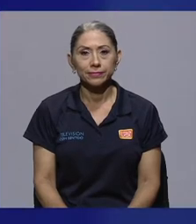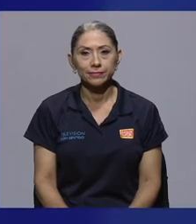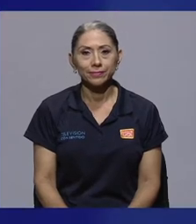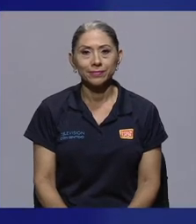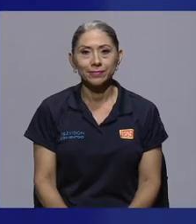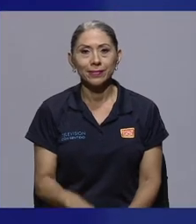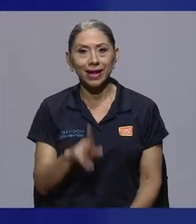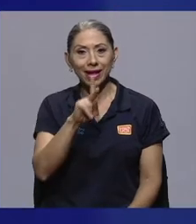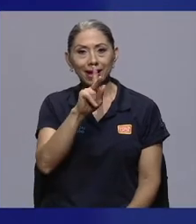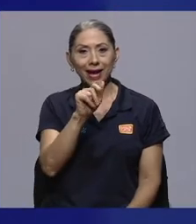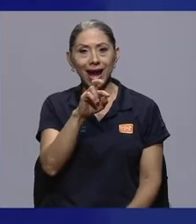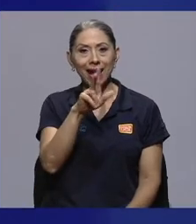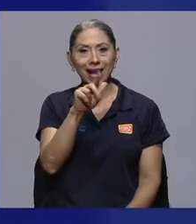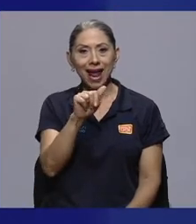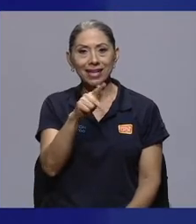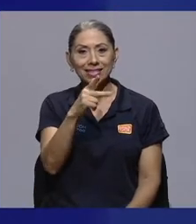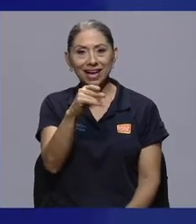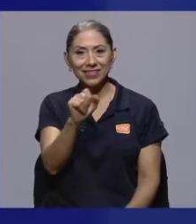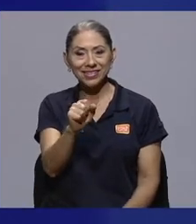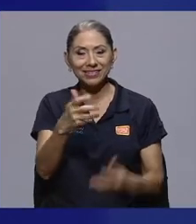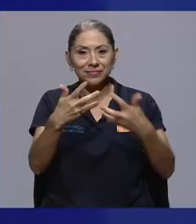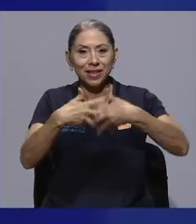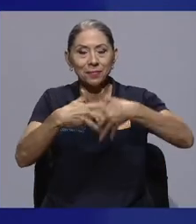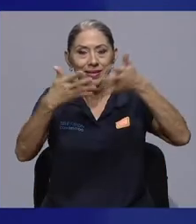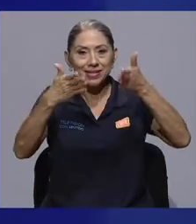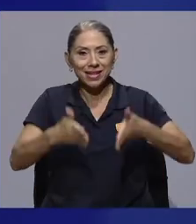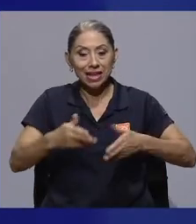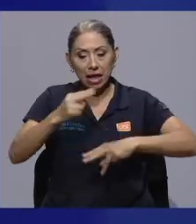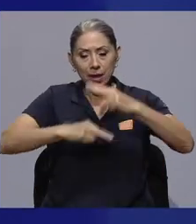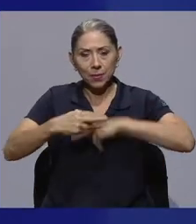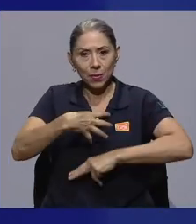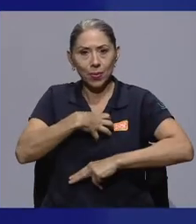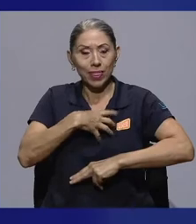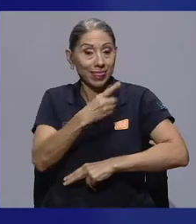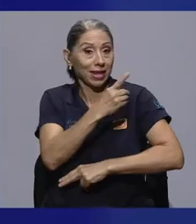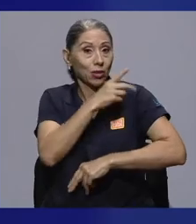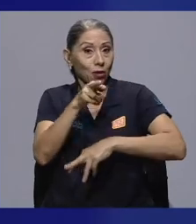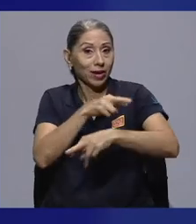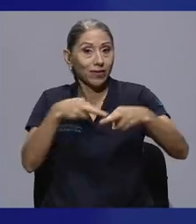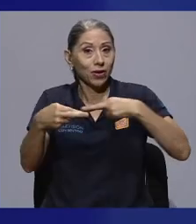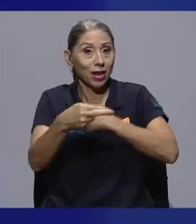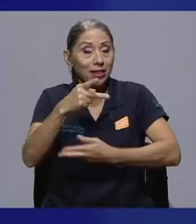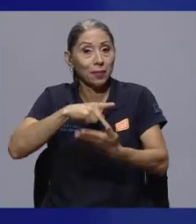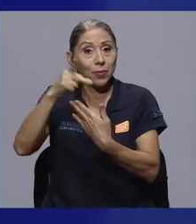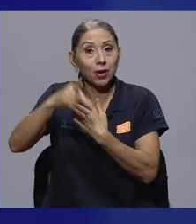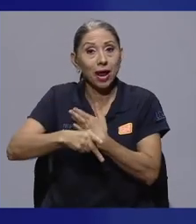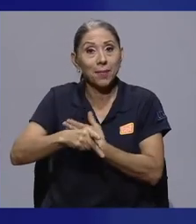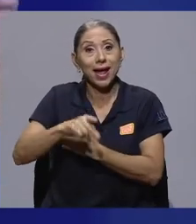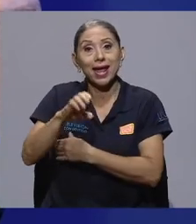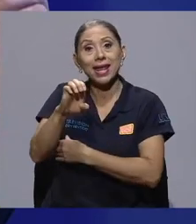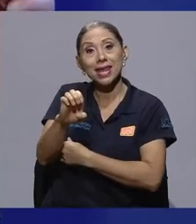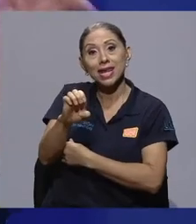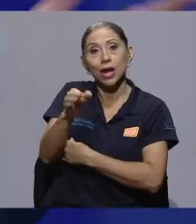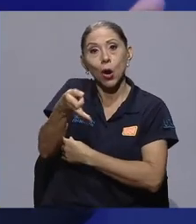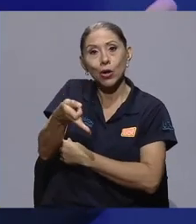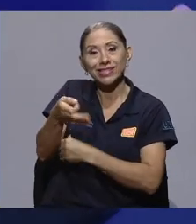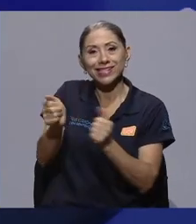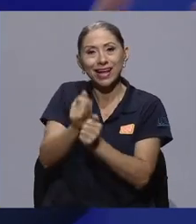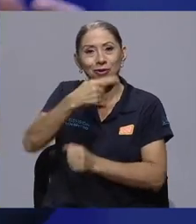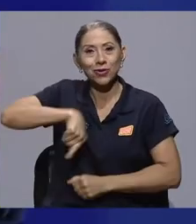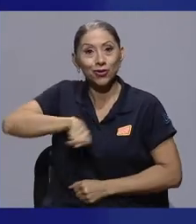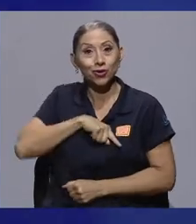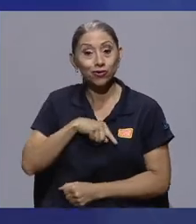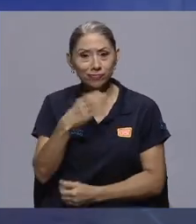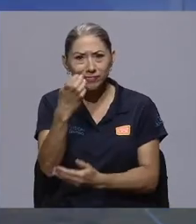Carla Chávez, empresaria, emprendedora, directora regional del programa E-Coins está con nosotros y a propósito de E-Coins